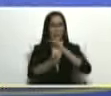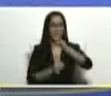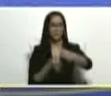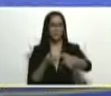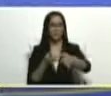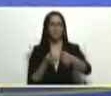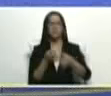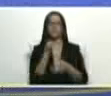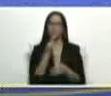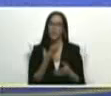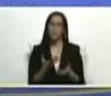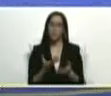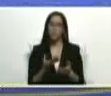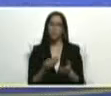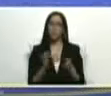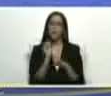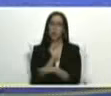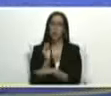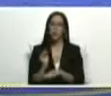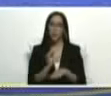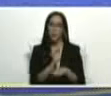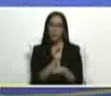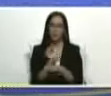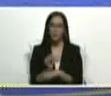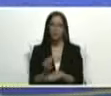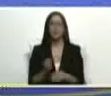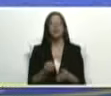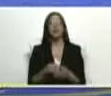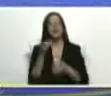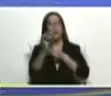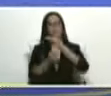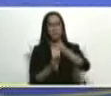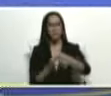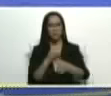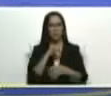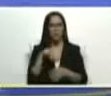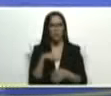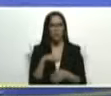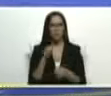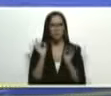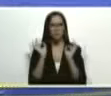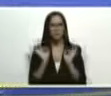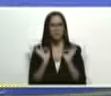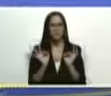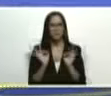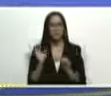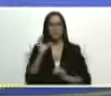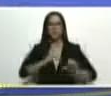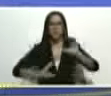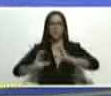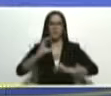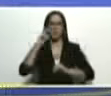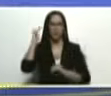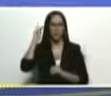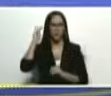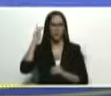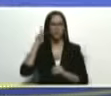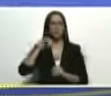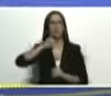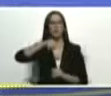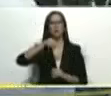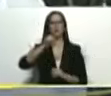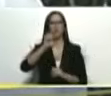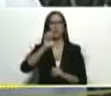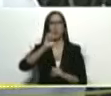bueno para conservar el Amazonas para proteger el Amazonas nuestro especialista científico y profesor José